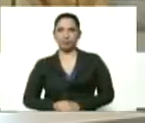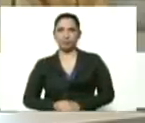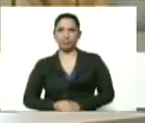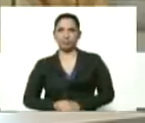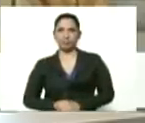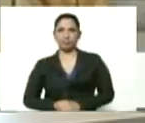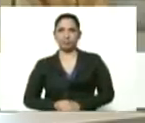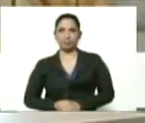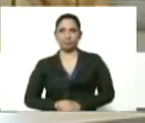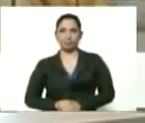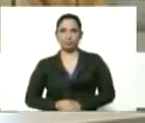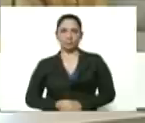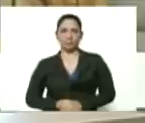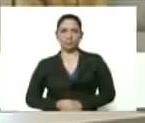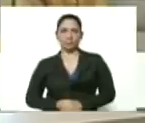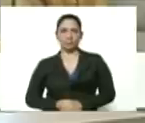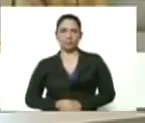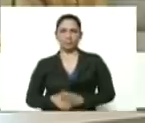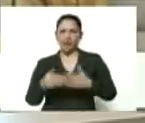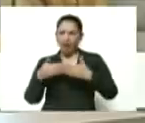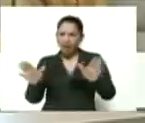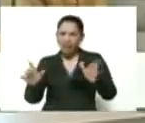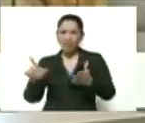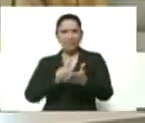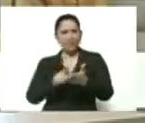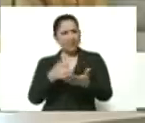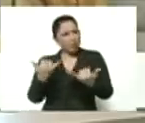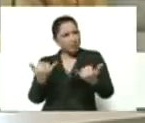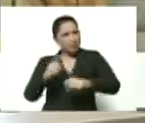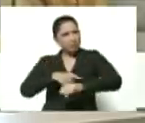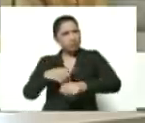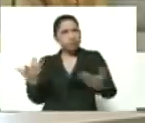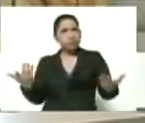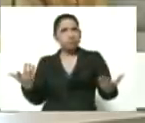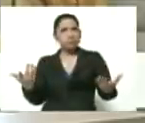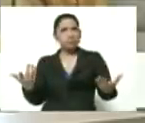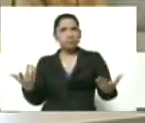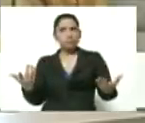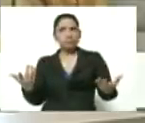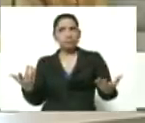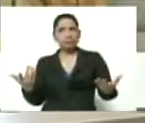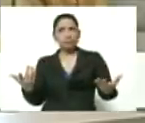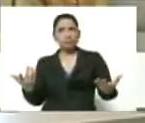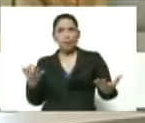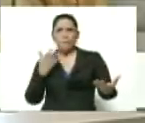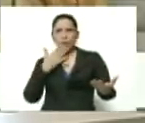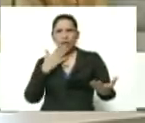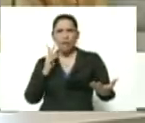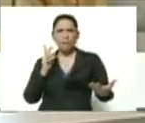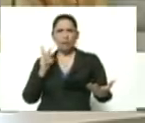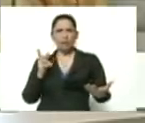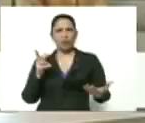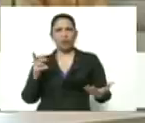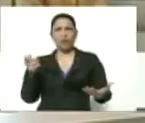Es vital las librerías, ahorita, a esta hora. Y lugares donde tú vienes a beber,